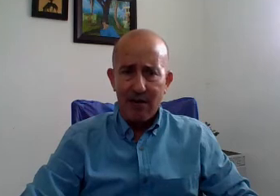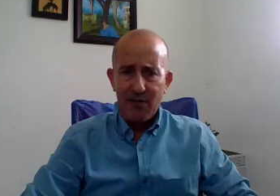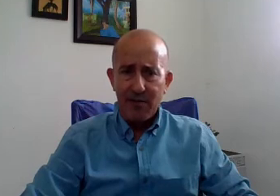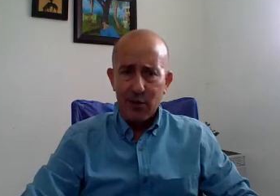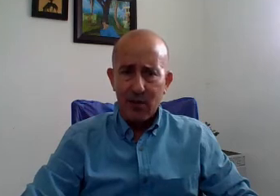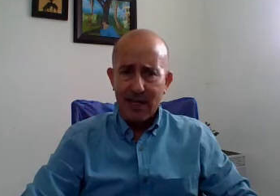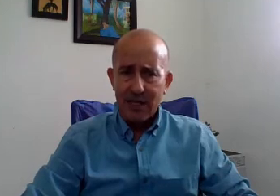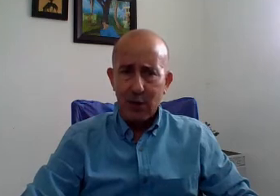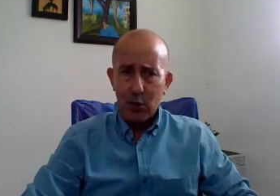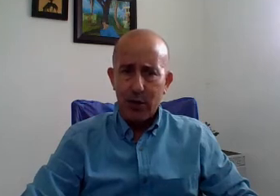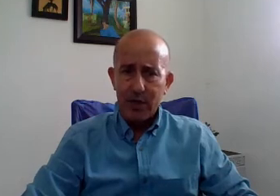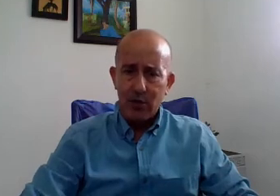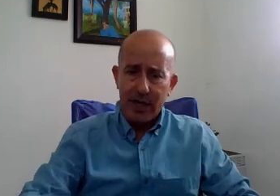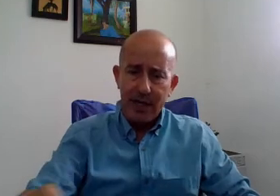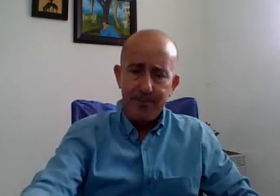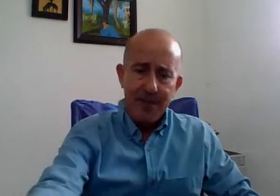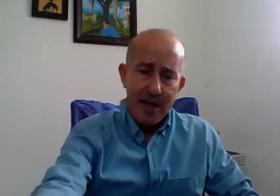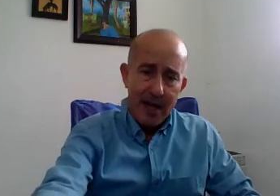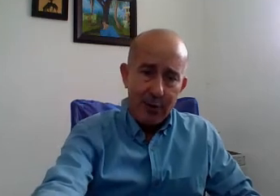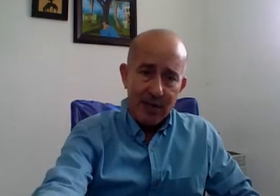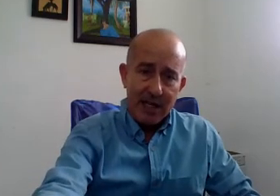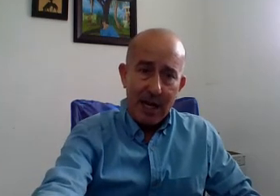el alfabeto lactilológico.